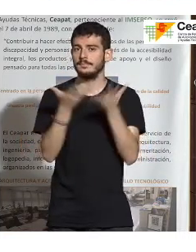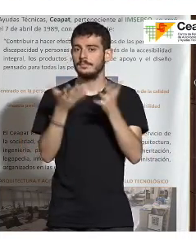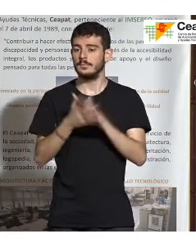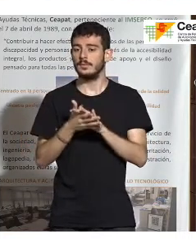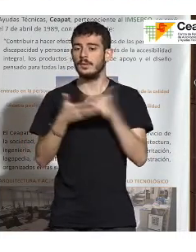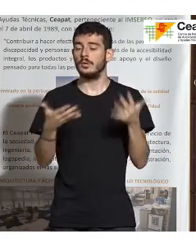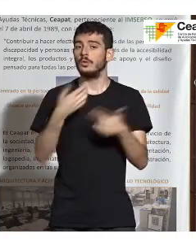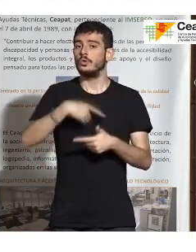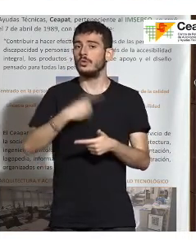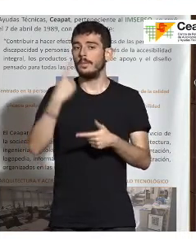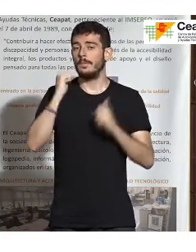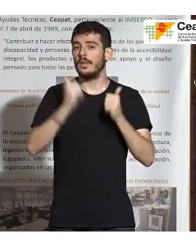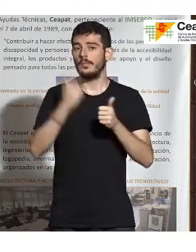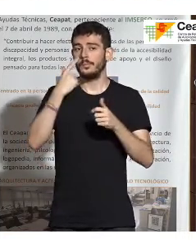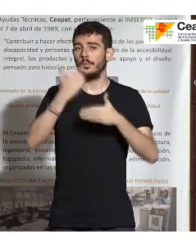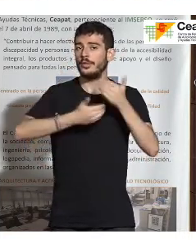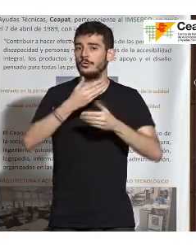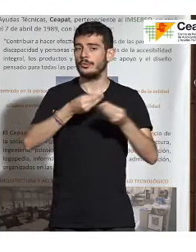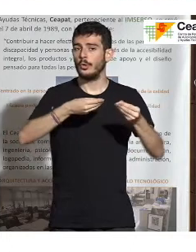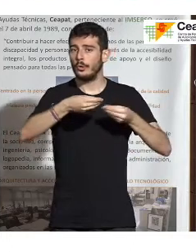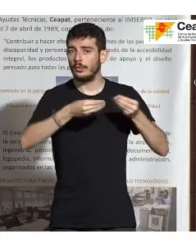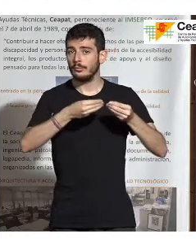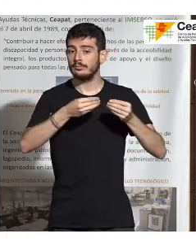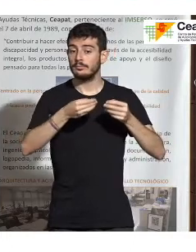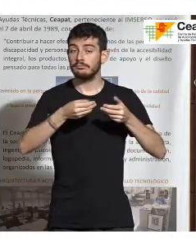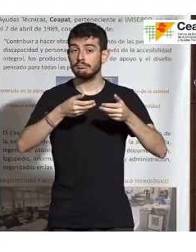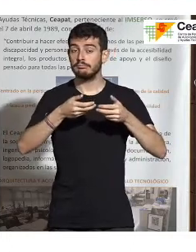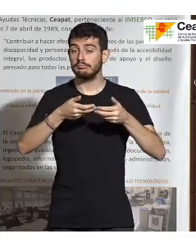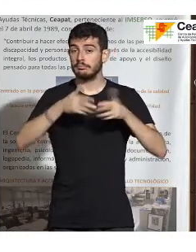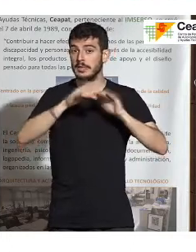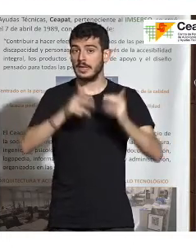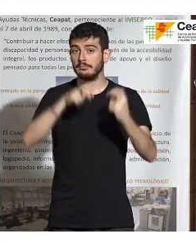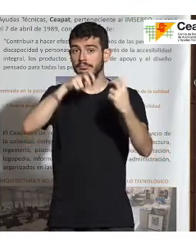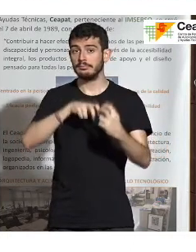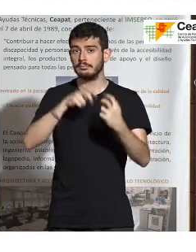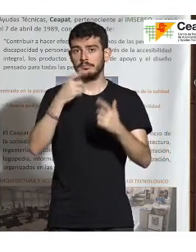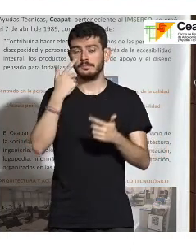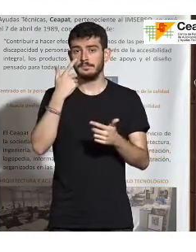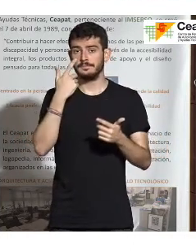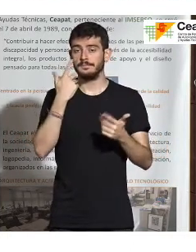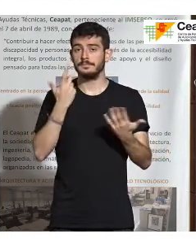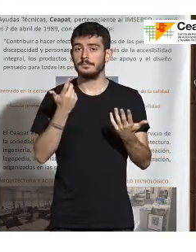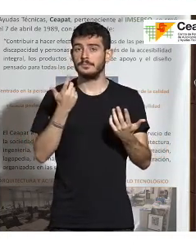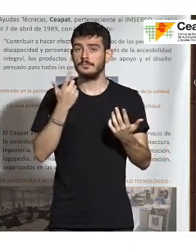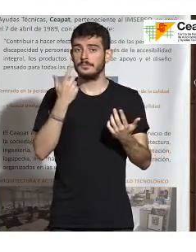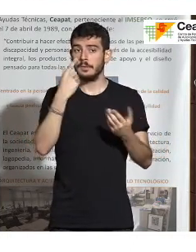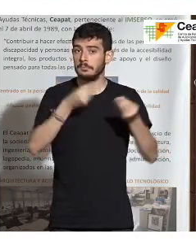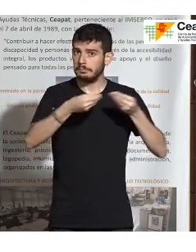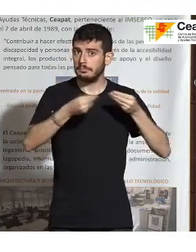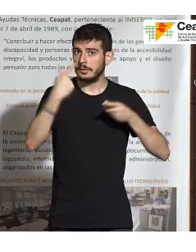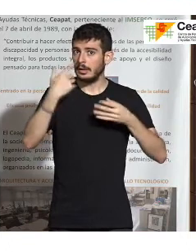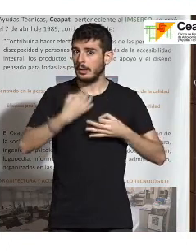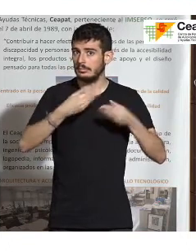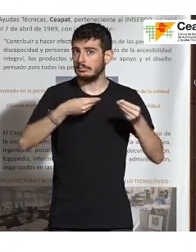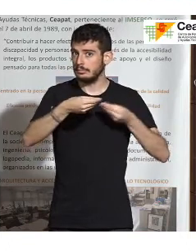empezamos un poco los procesos de negociación. Nos sentamos en una mesa a, bueno, a negociar realmente, Esto es un